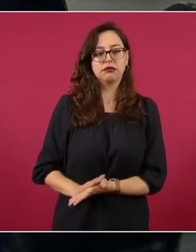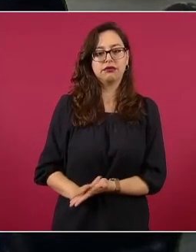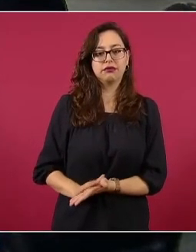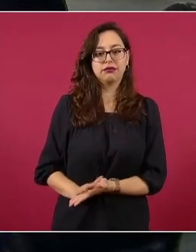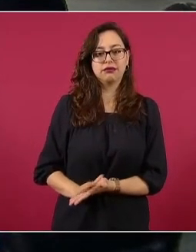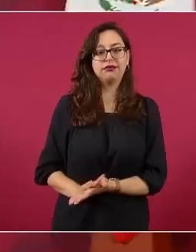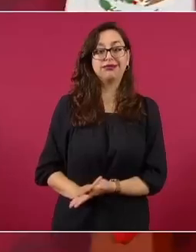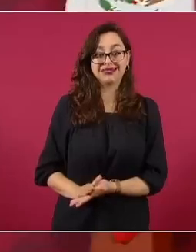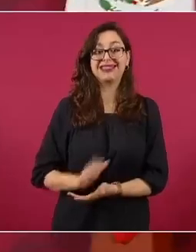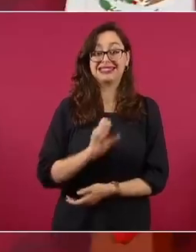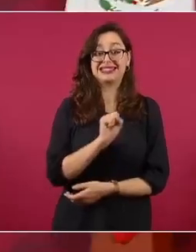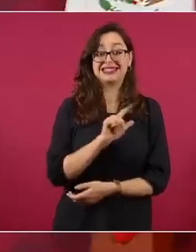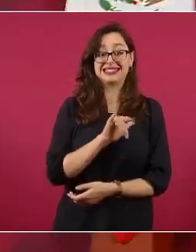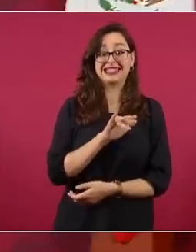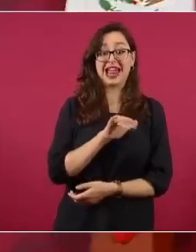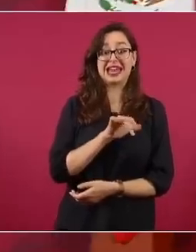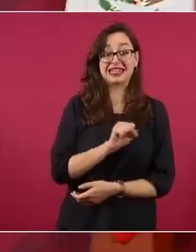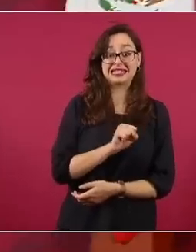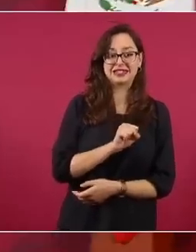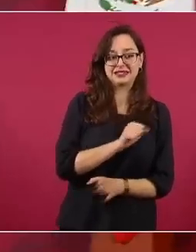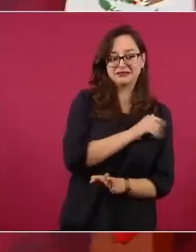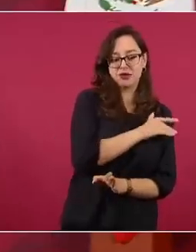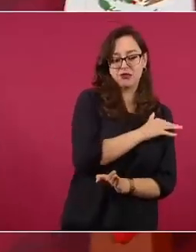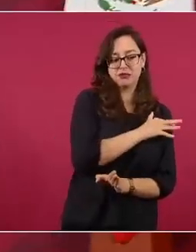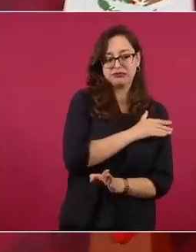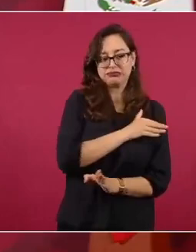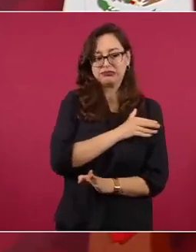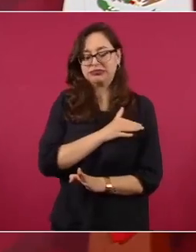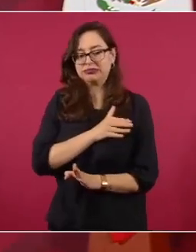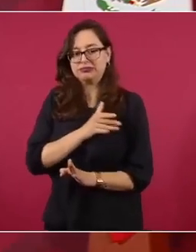De Salinas hasta que llegamos.